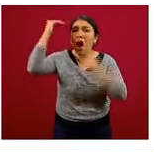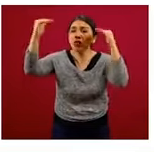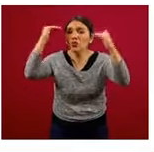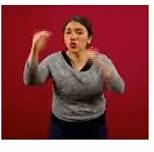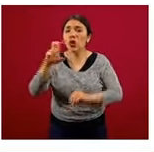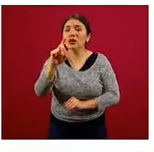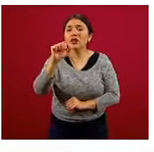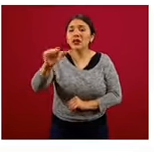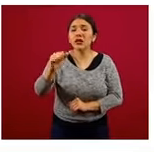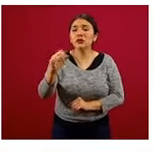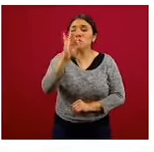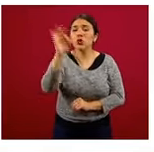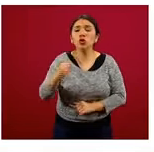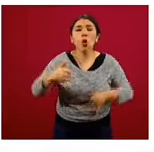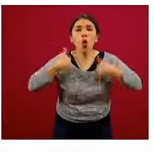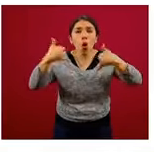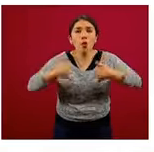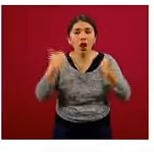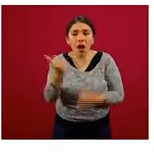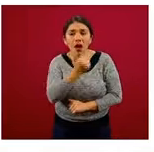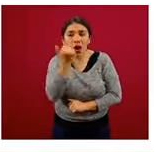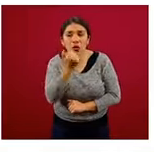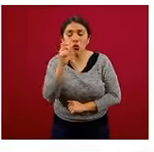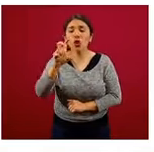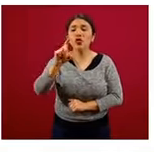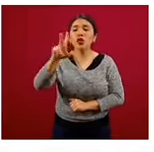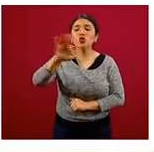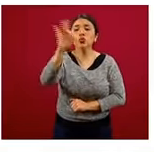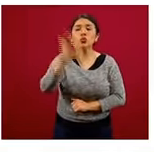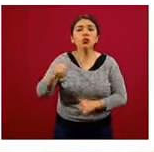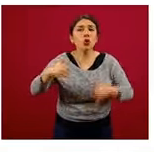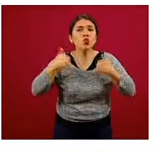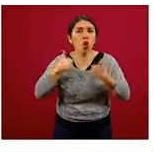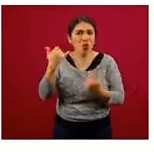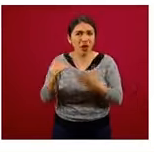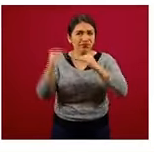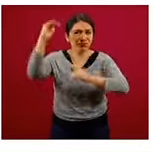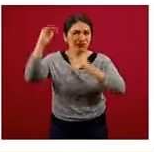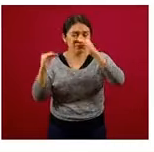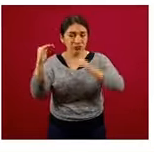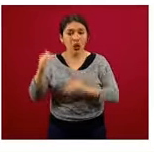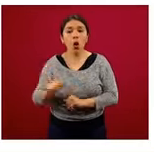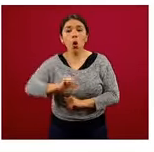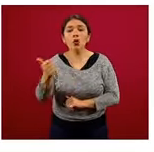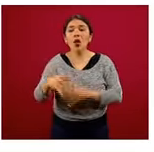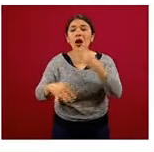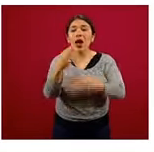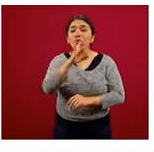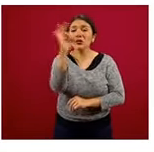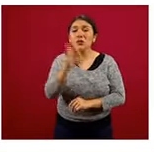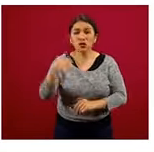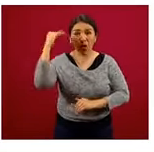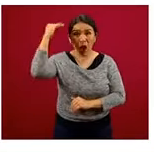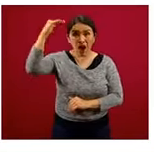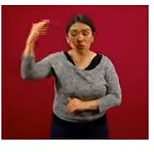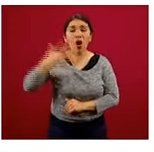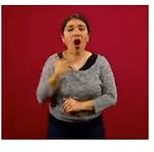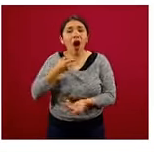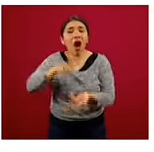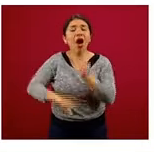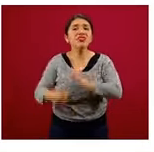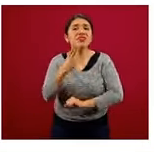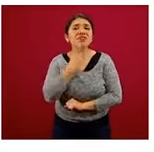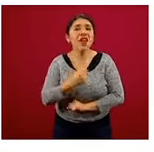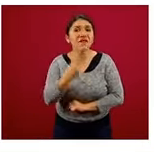por ciento de escolares, 38 por ciento de adolescentes, 14 por ciento de nuestros adultos con